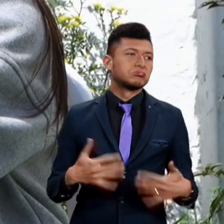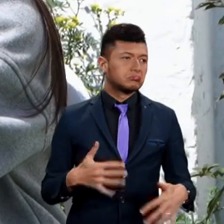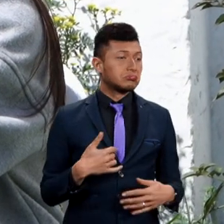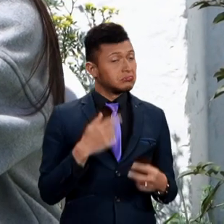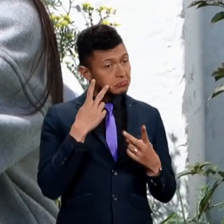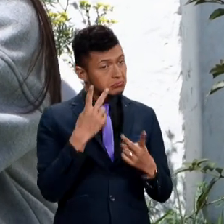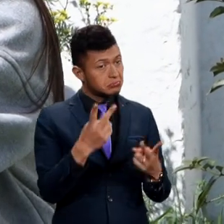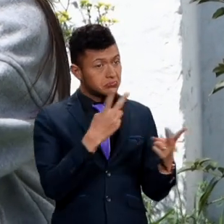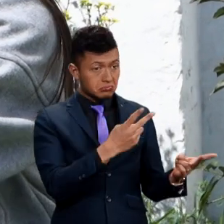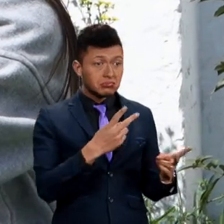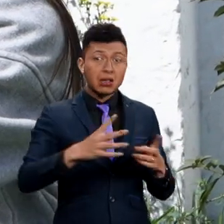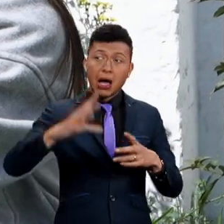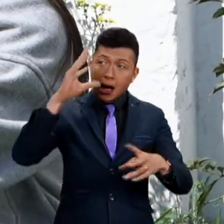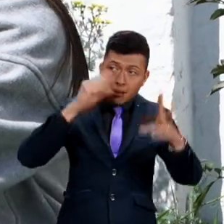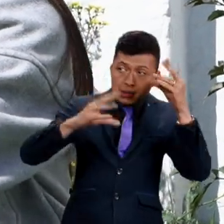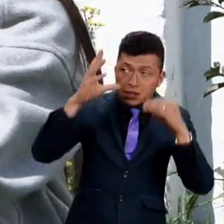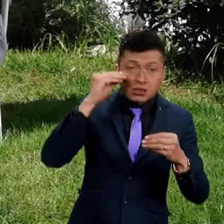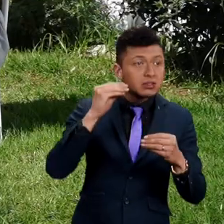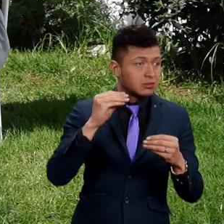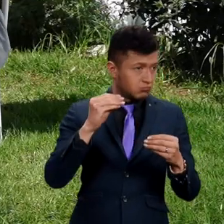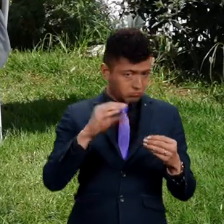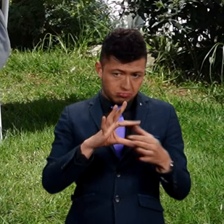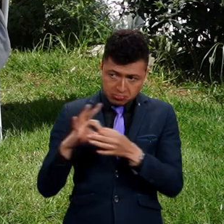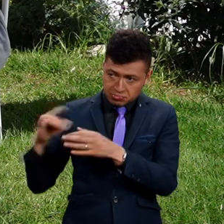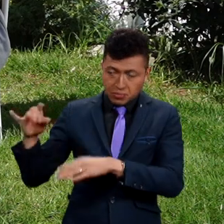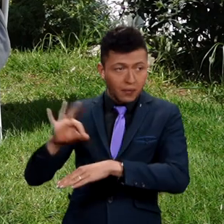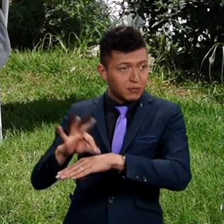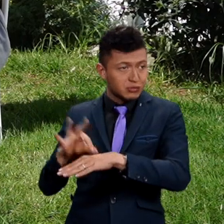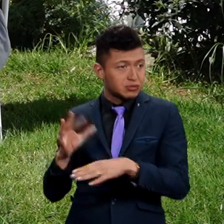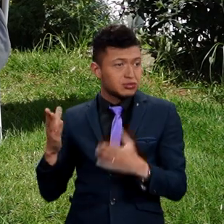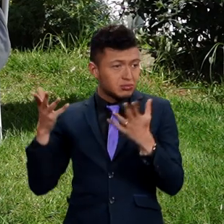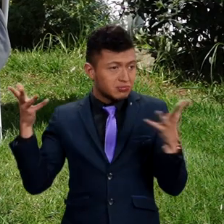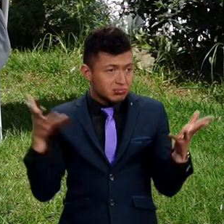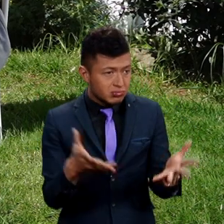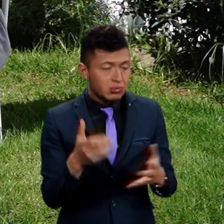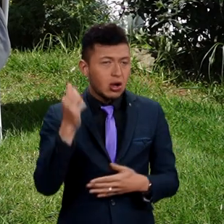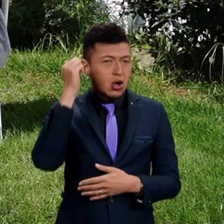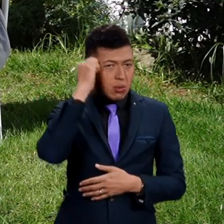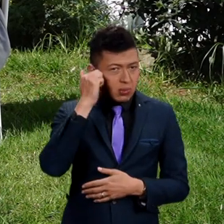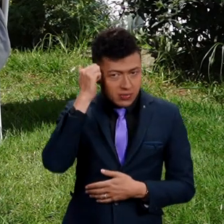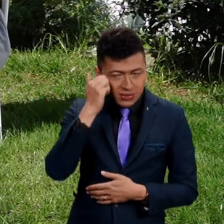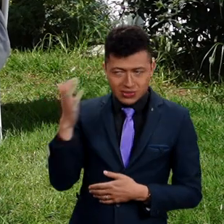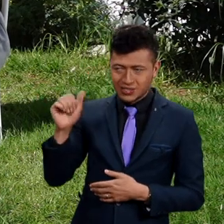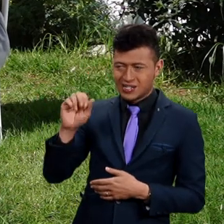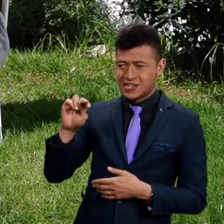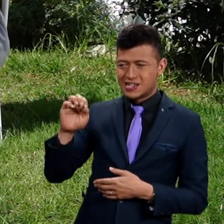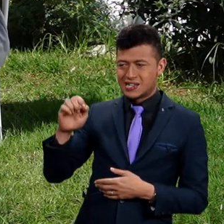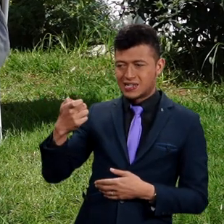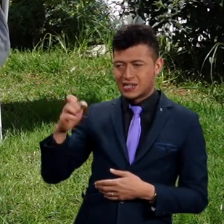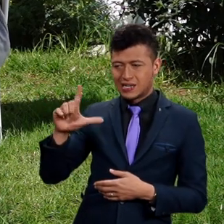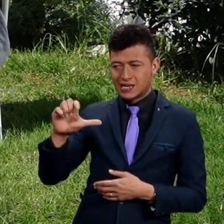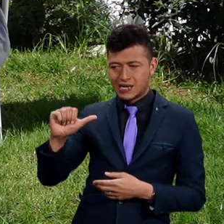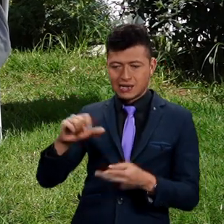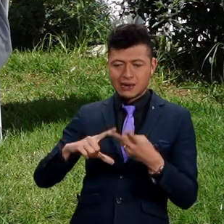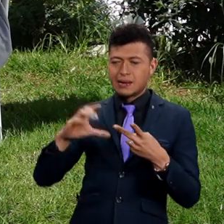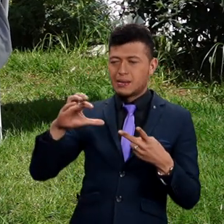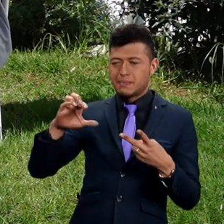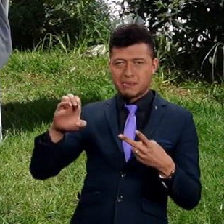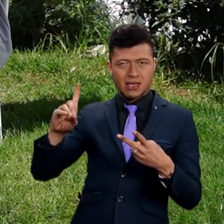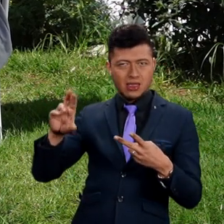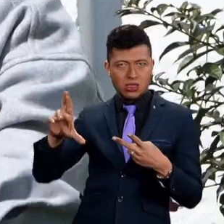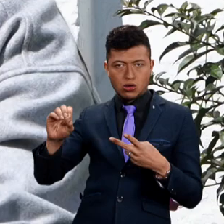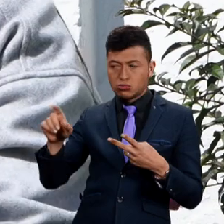Bueno, yo lo que he podido ver es que ustedes han podido aprender muchísimo de la mano de esta fundación y en compañía de los profesores Angélica y del